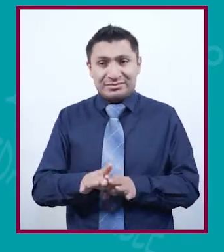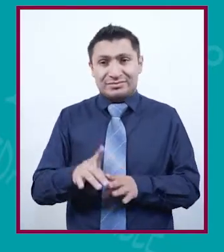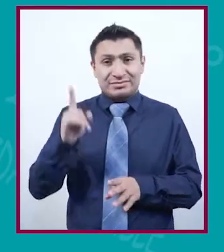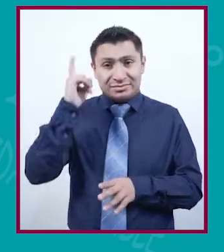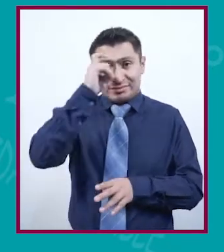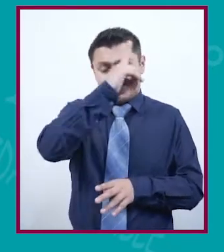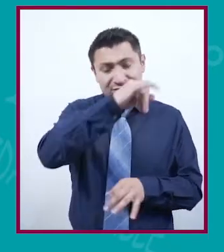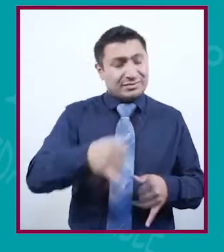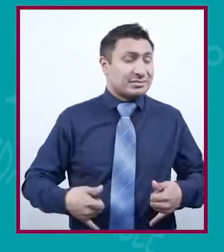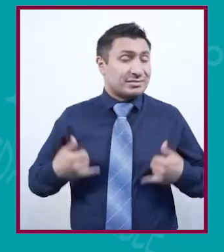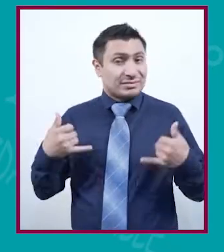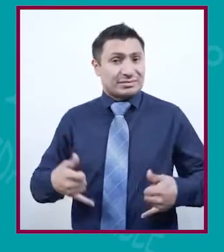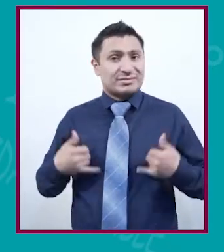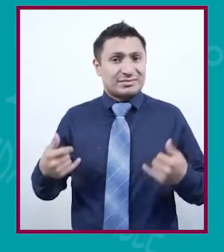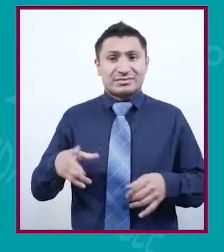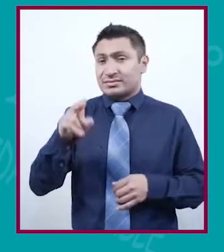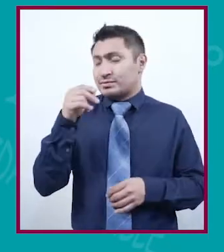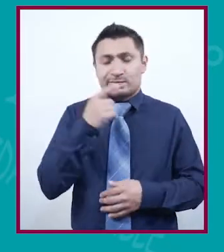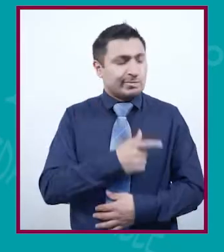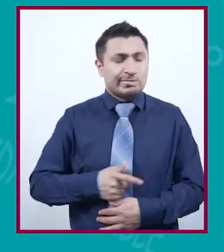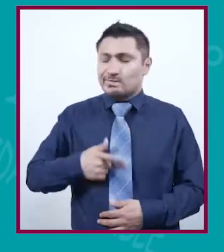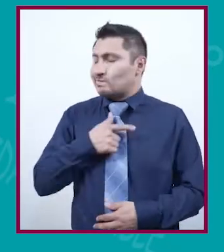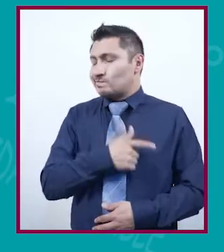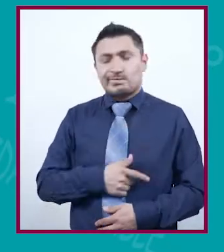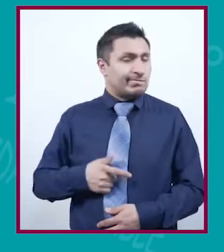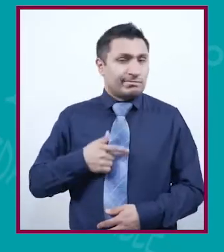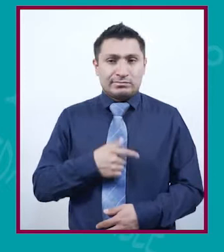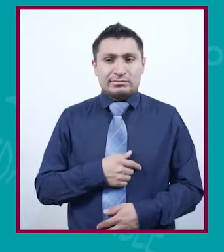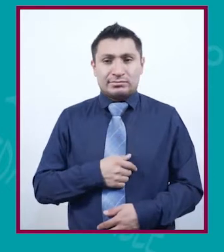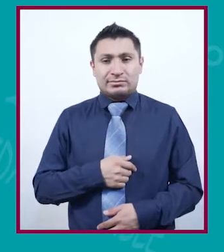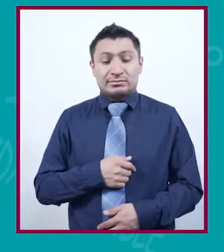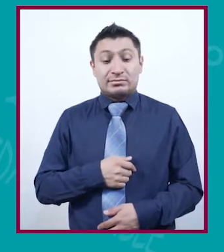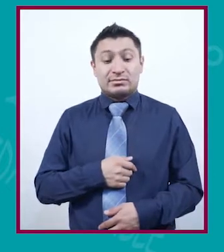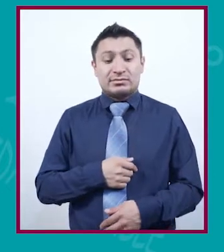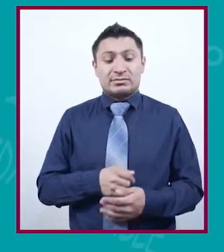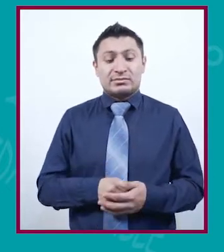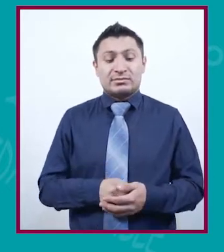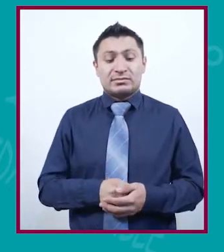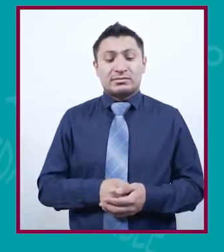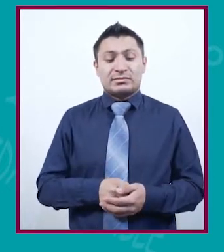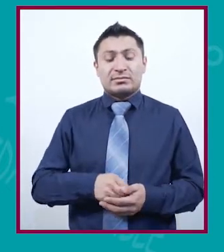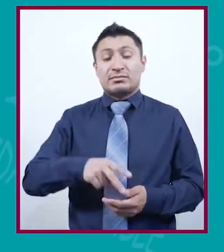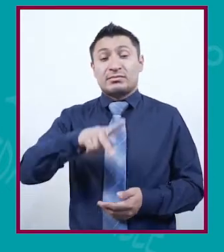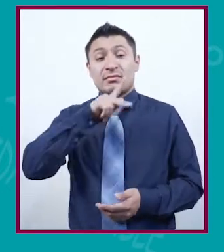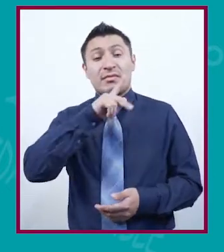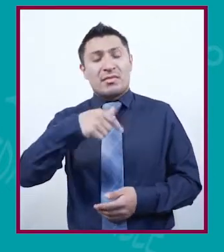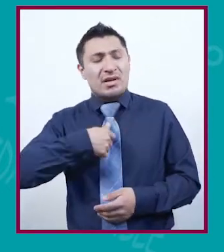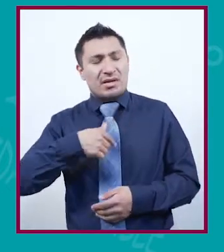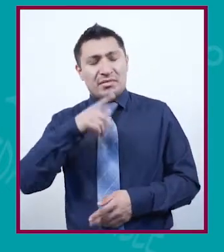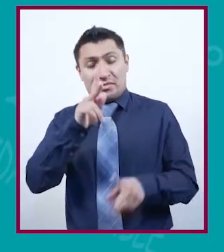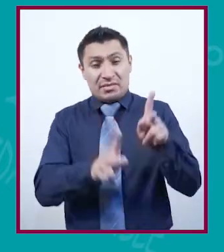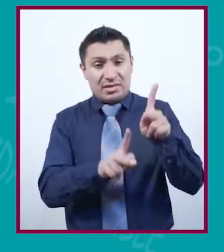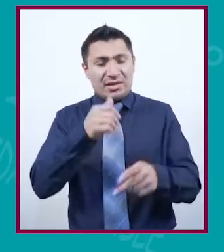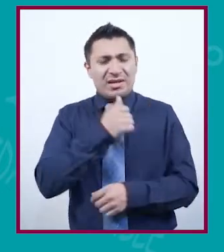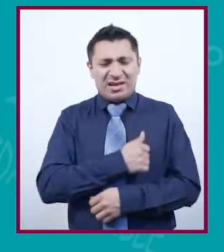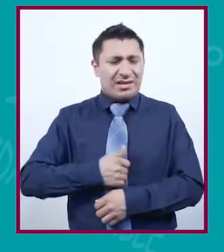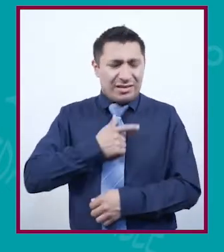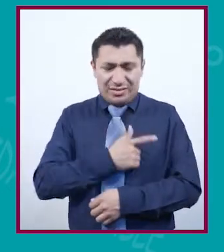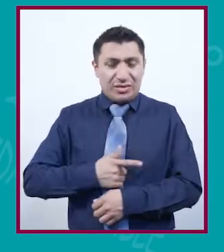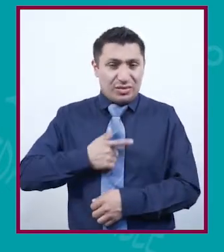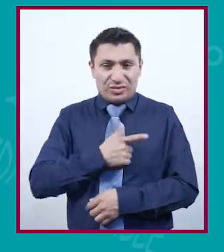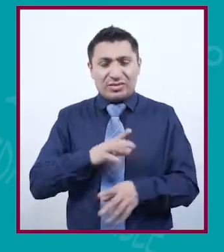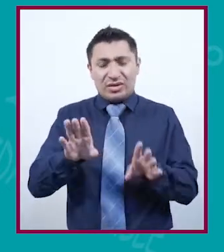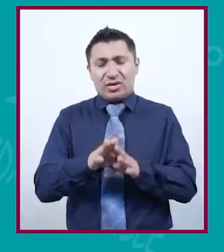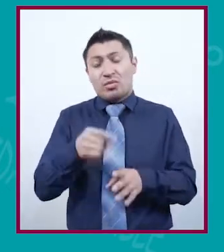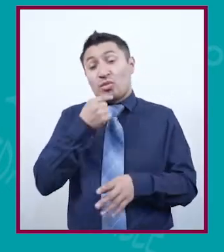dura su adolescencia. No la disfrutó tanto. Con mis papás siempre me ha gustado platicar de cómo